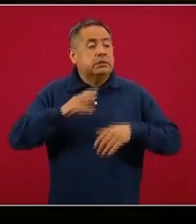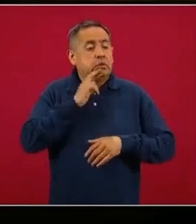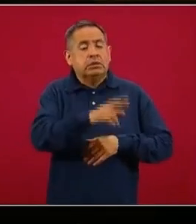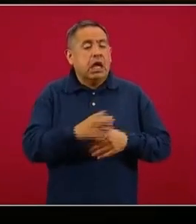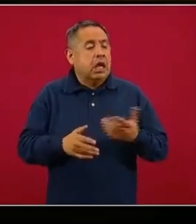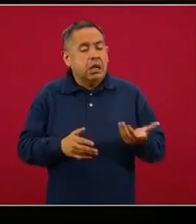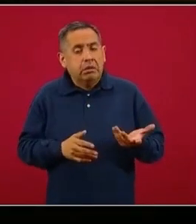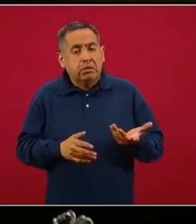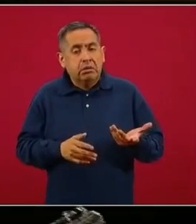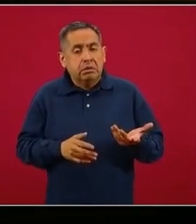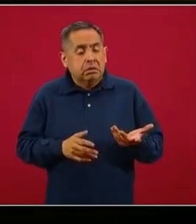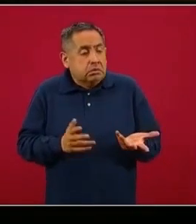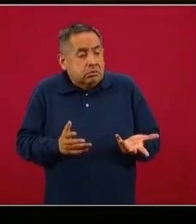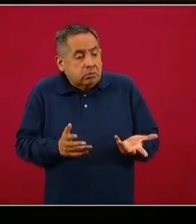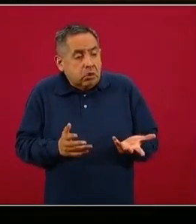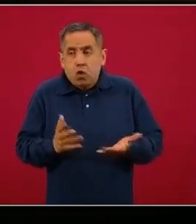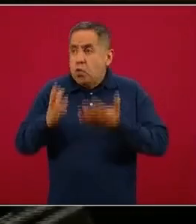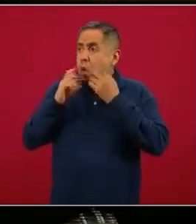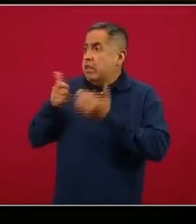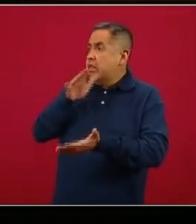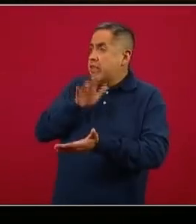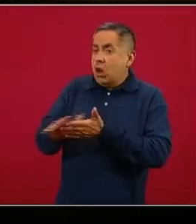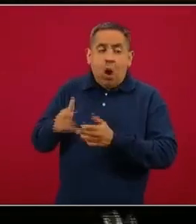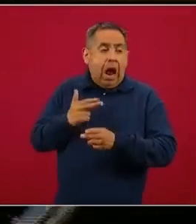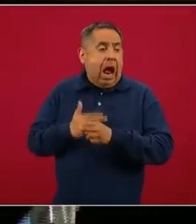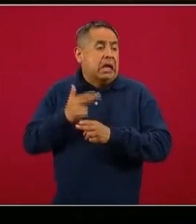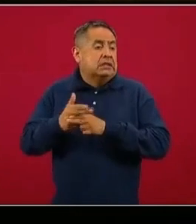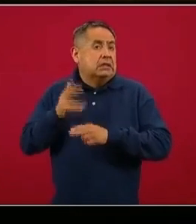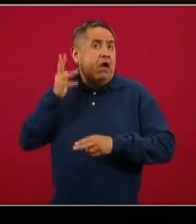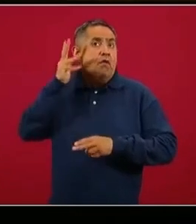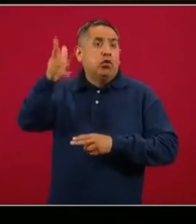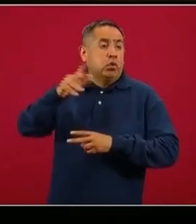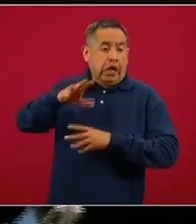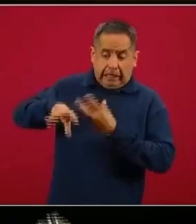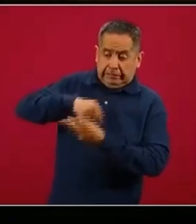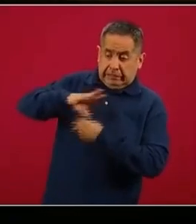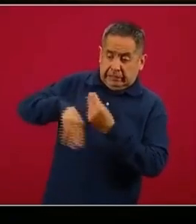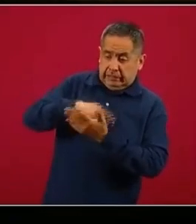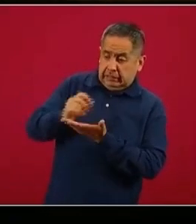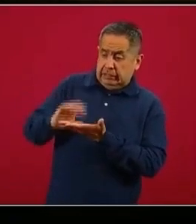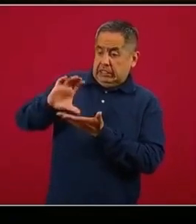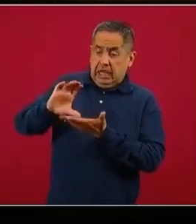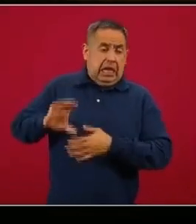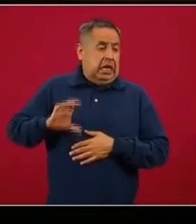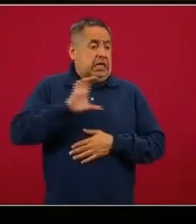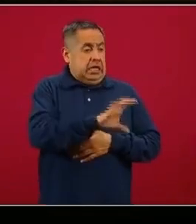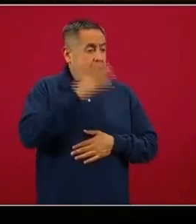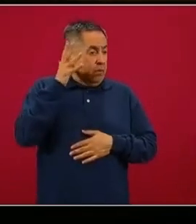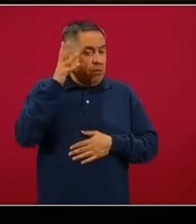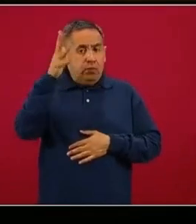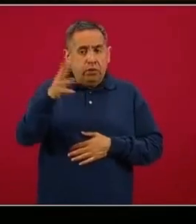pues como ya no hay recursos hasta que haya reembolsos para volver, digamos, bueno, para activarles a ellos sus